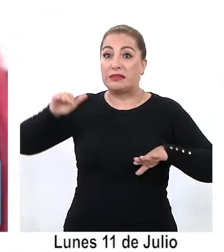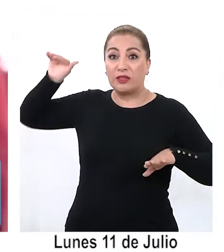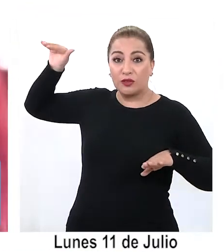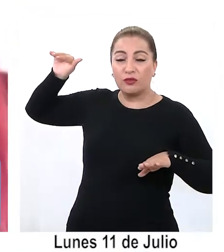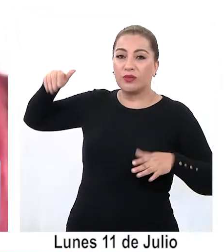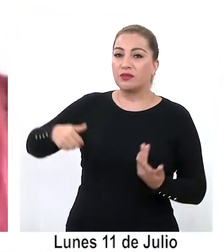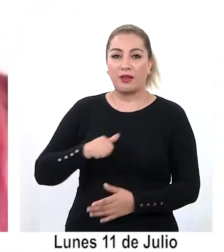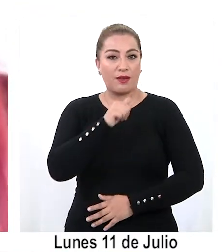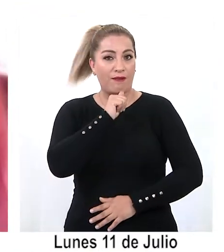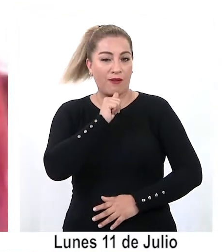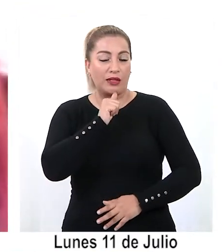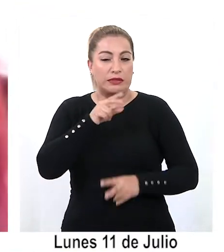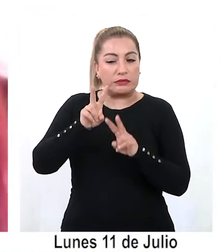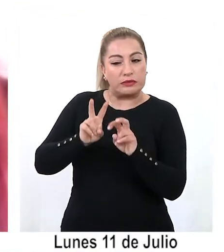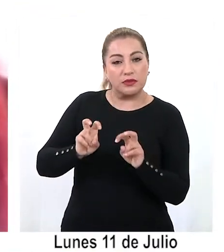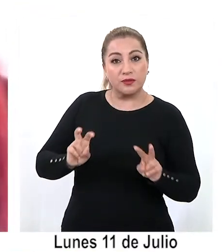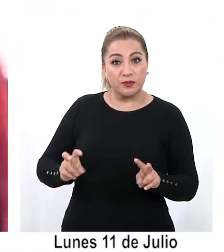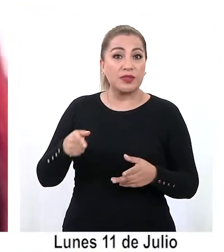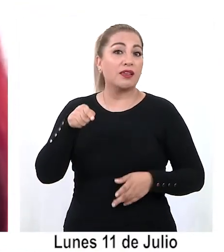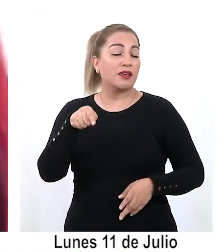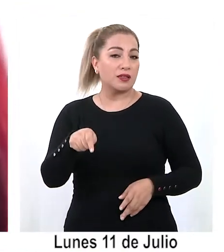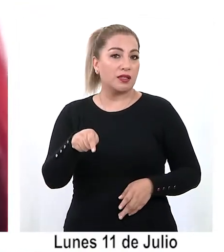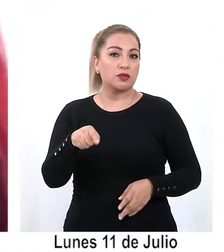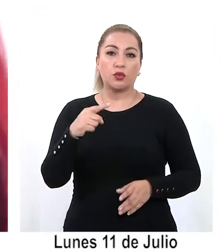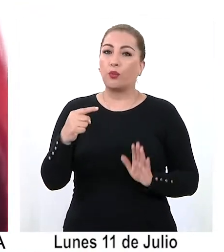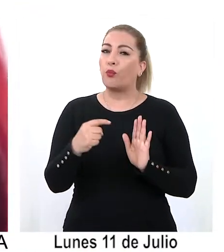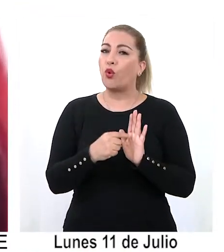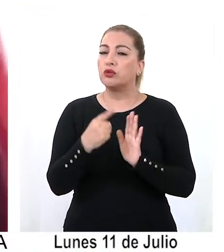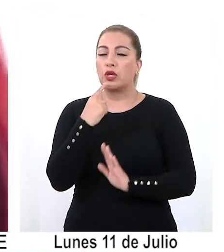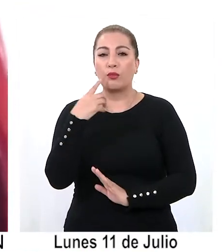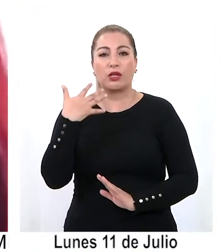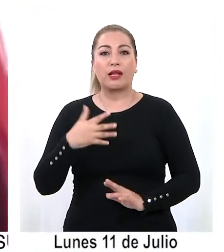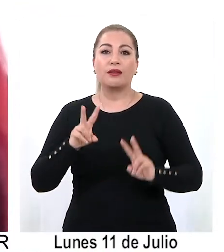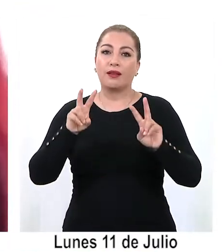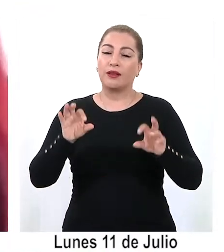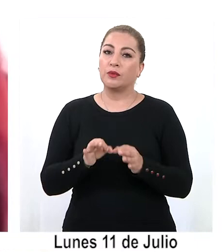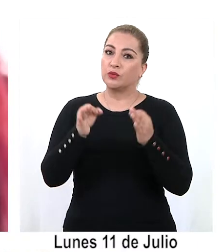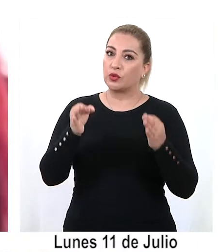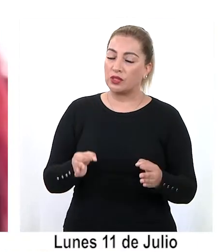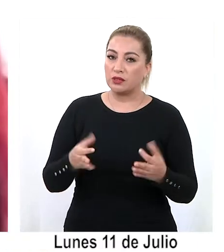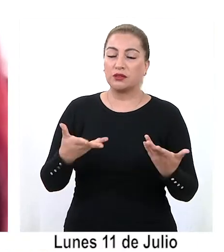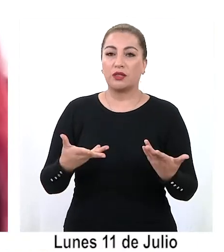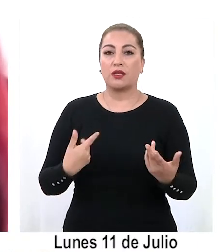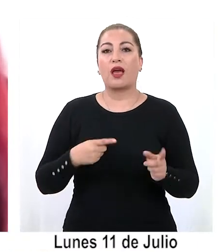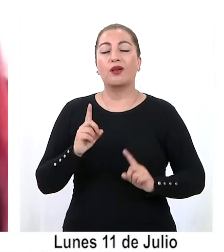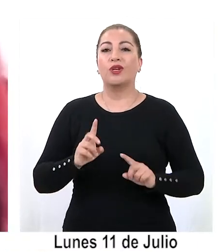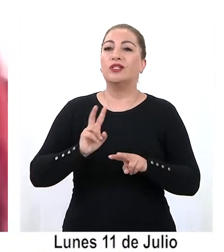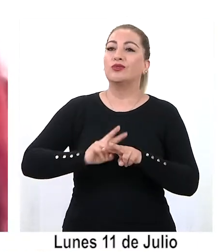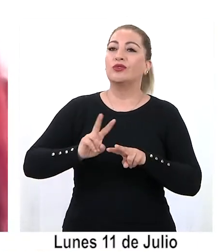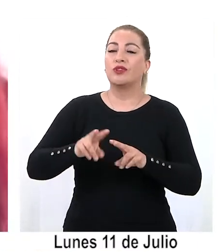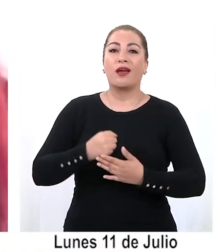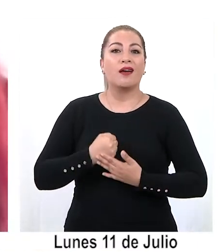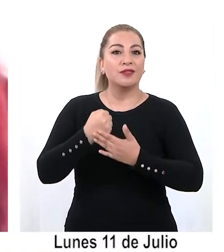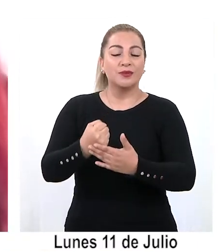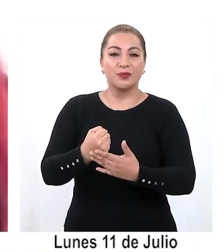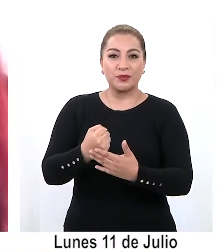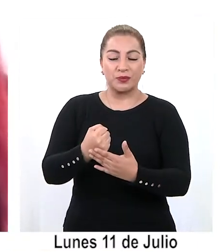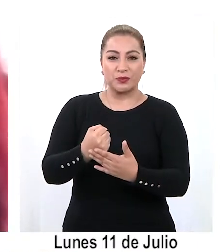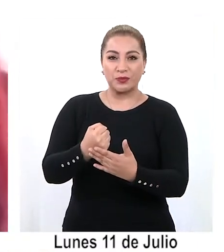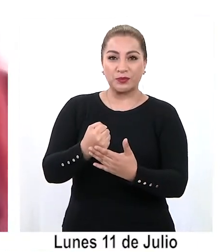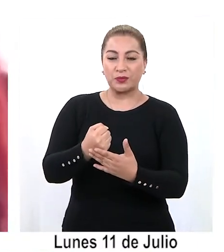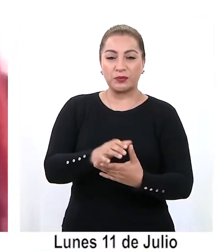pendiente y ese es un punto importante en materia de educación y además que viene a resolver lo que corresponde